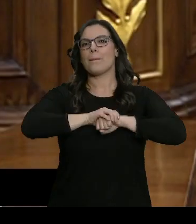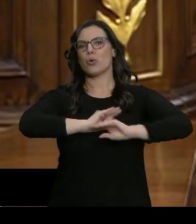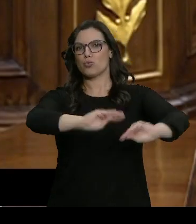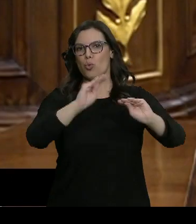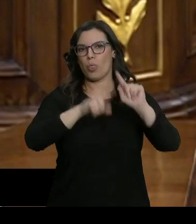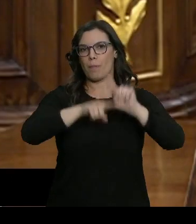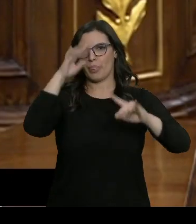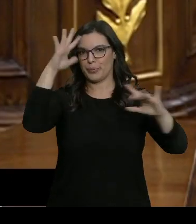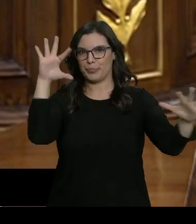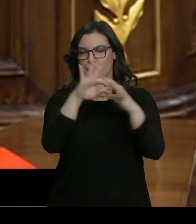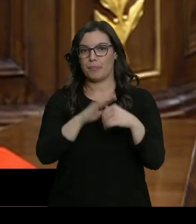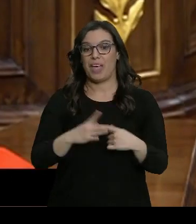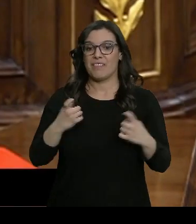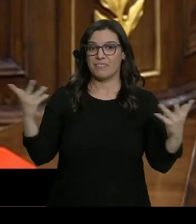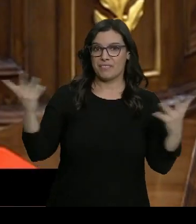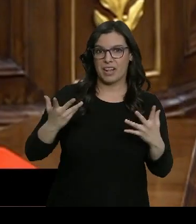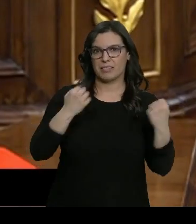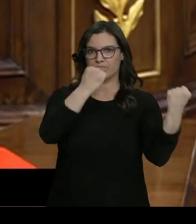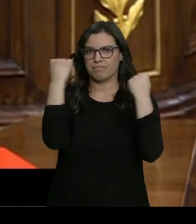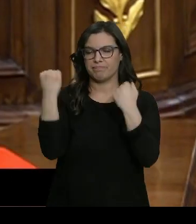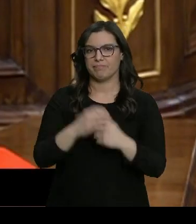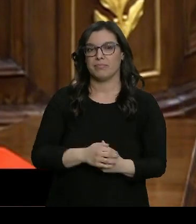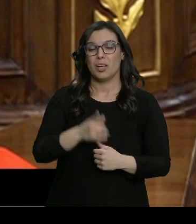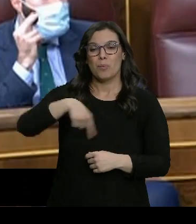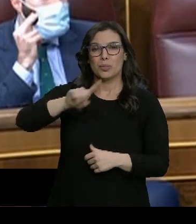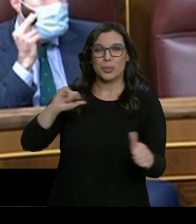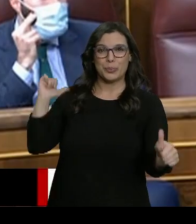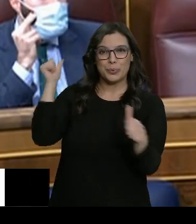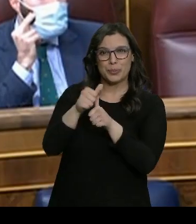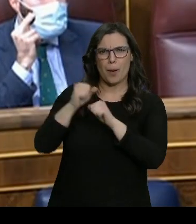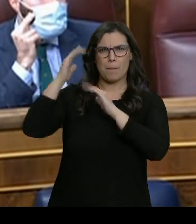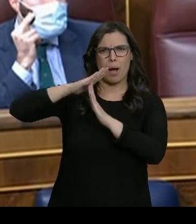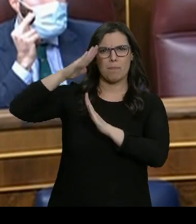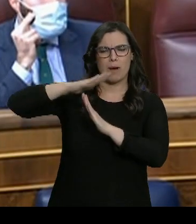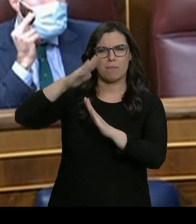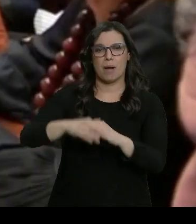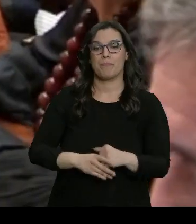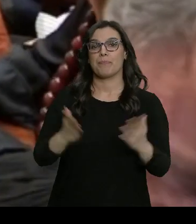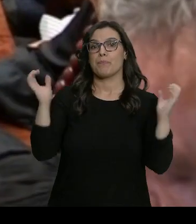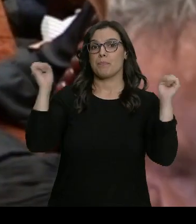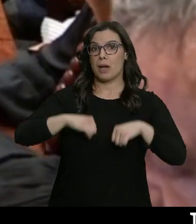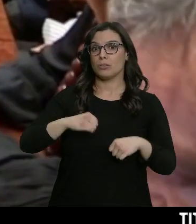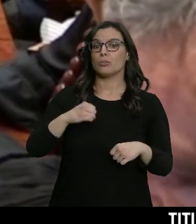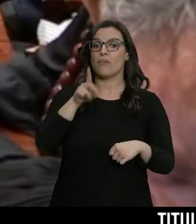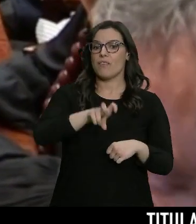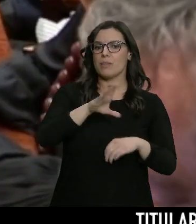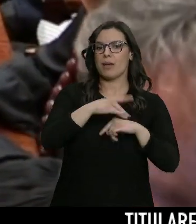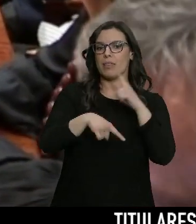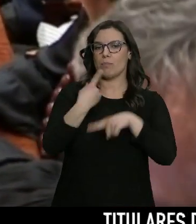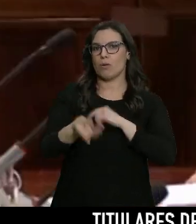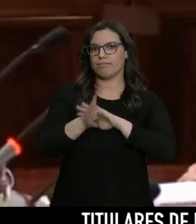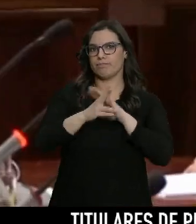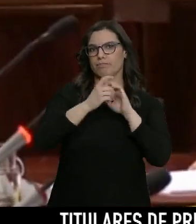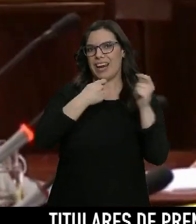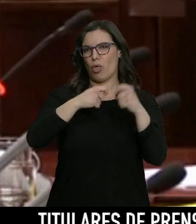una estabilidad institucional. Se han dedicado a bloquear durante todo este tiempo. Este pacto allana el camino de otras negociaciones, como la